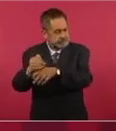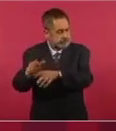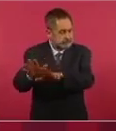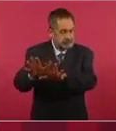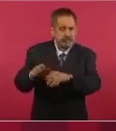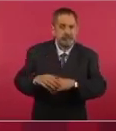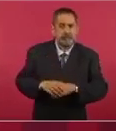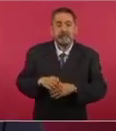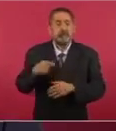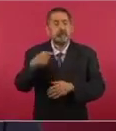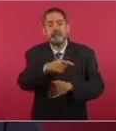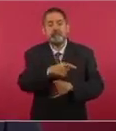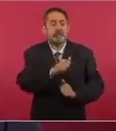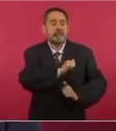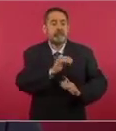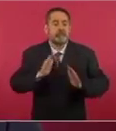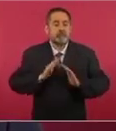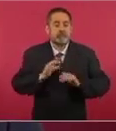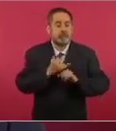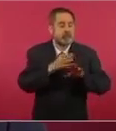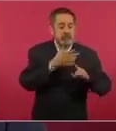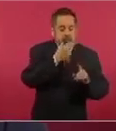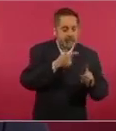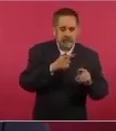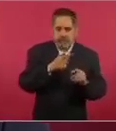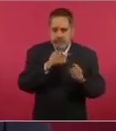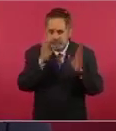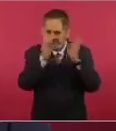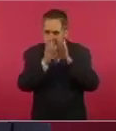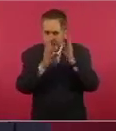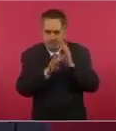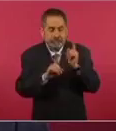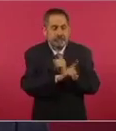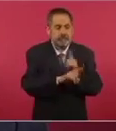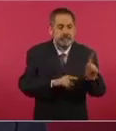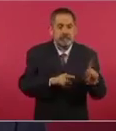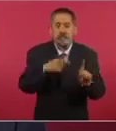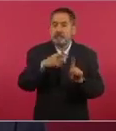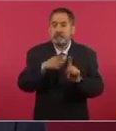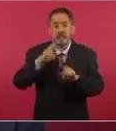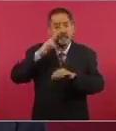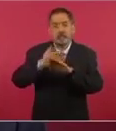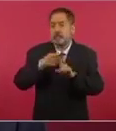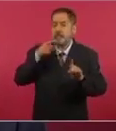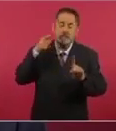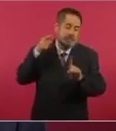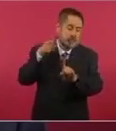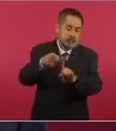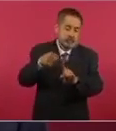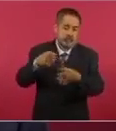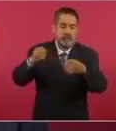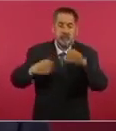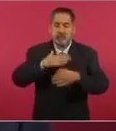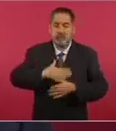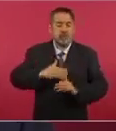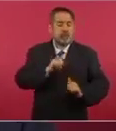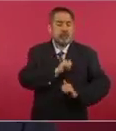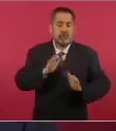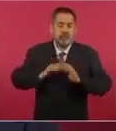del soldado informante, pues ahí incluso hay responsabilidad dentro de la justicia militar,